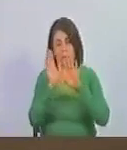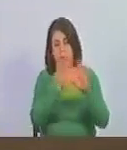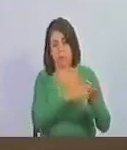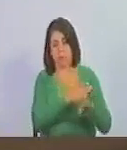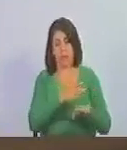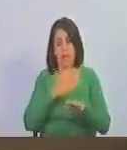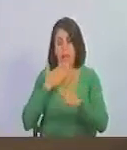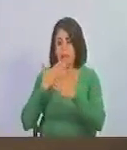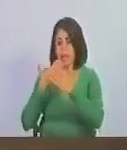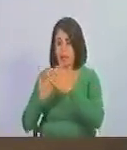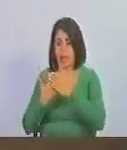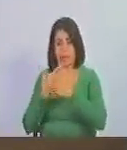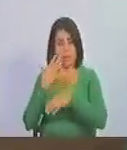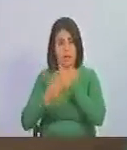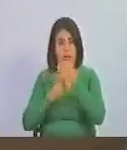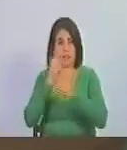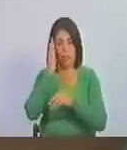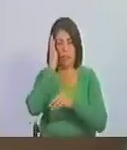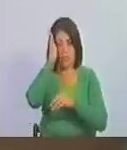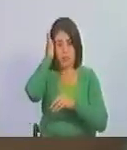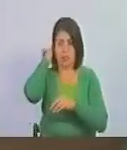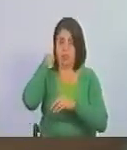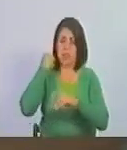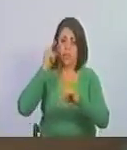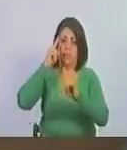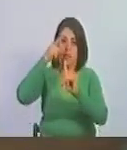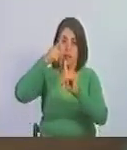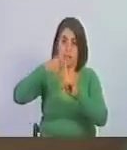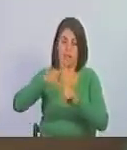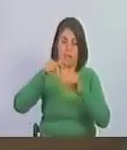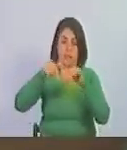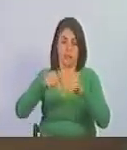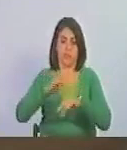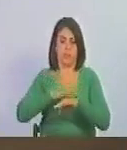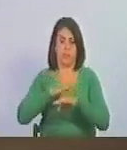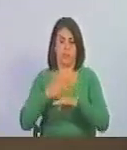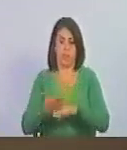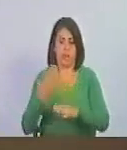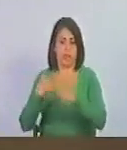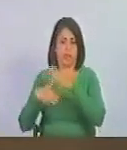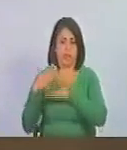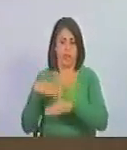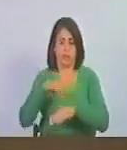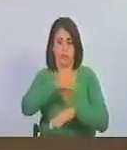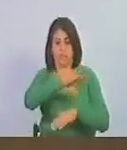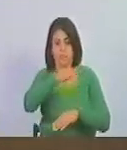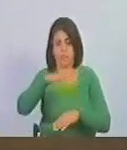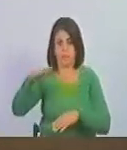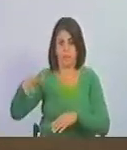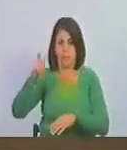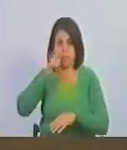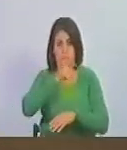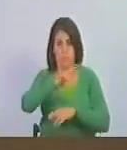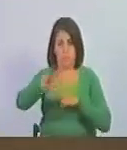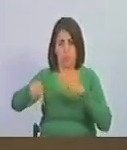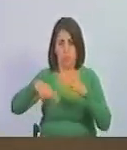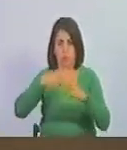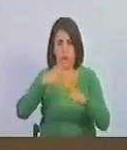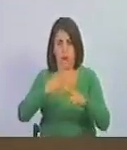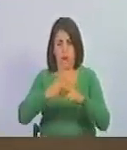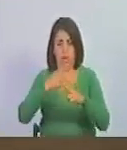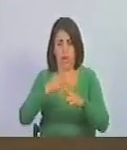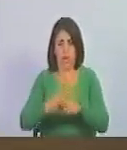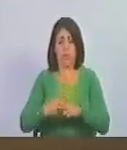esto es gracias al arrojo y al destino de la providencia porque desde la costa nororiental en los puertos de alta gracia